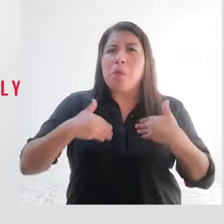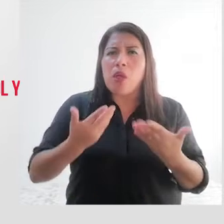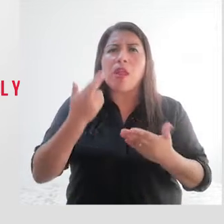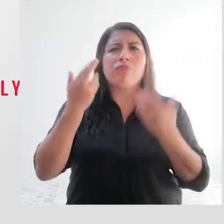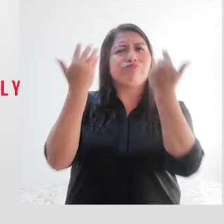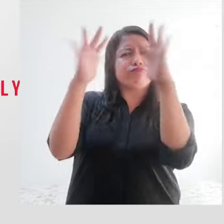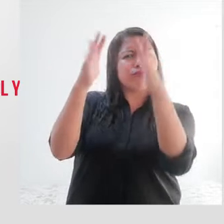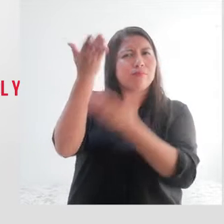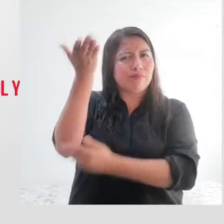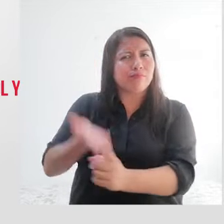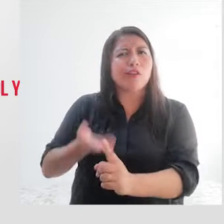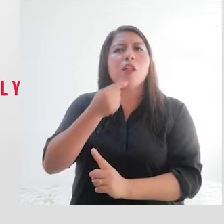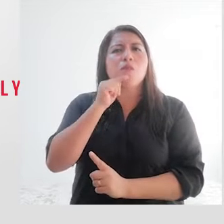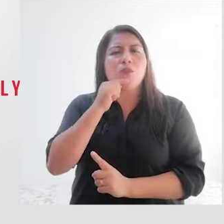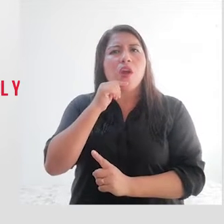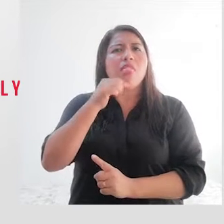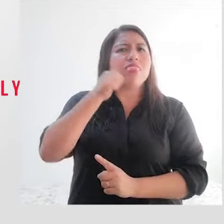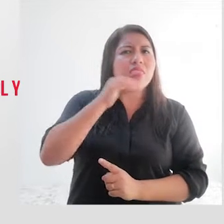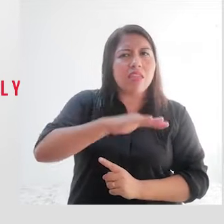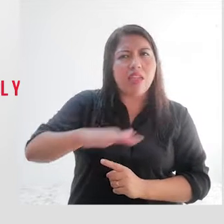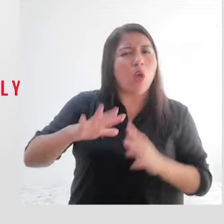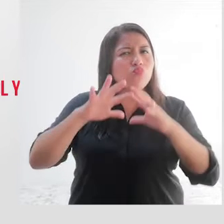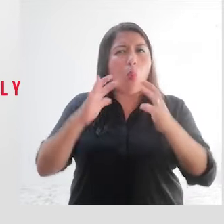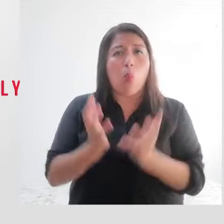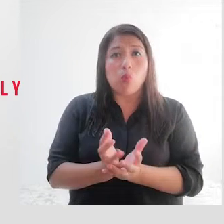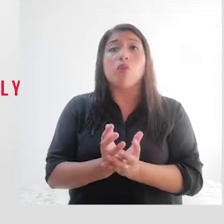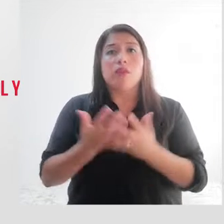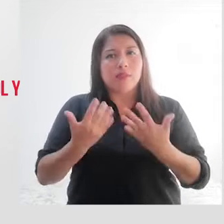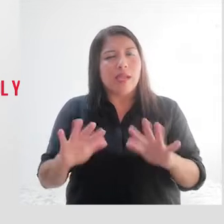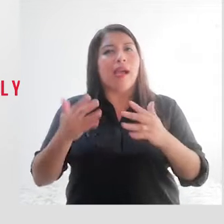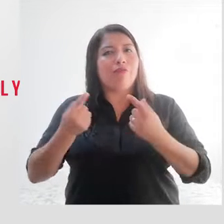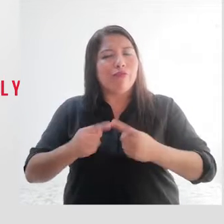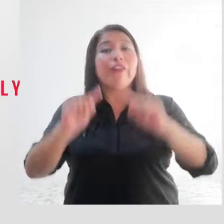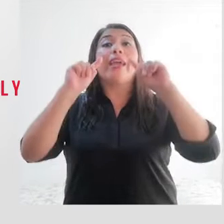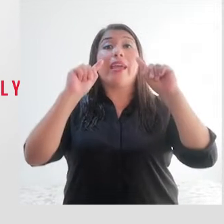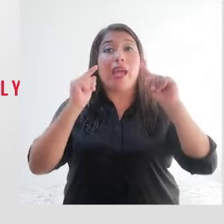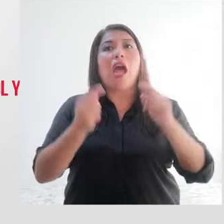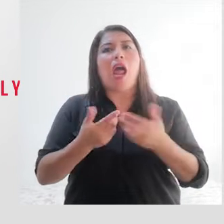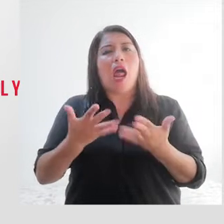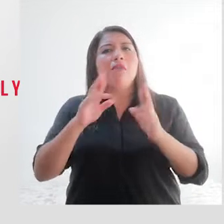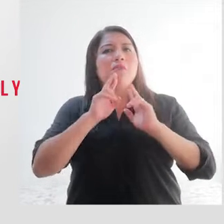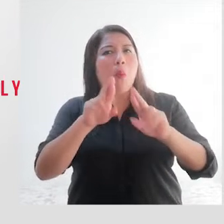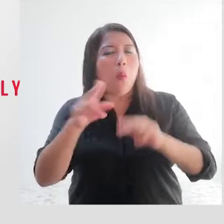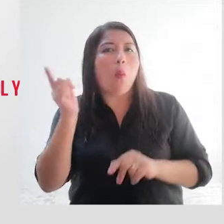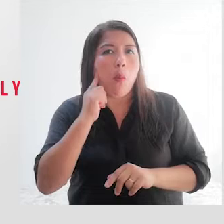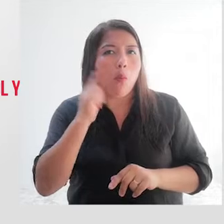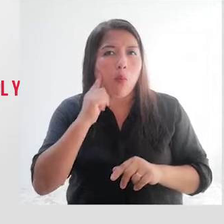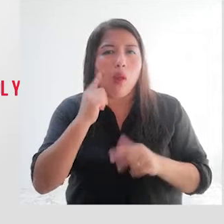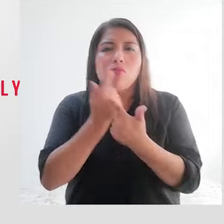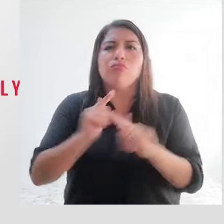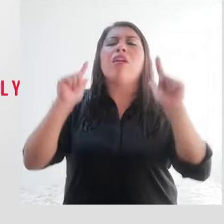la contribución de las mujeres y las niñas en todo el mundo, que están liberando los esfuerzos de respuesta,